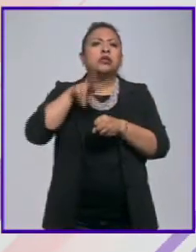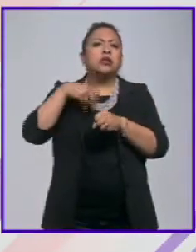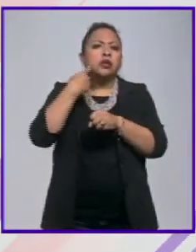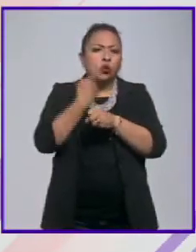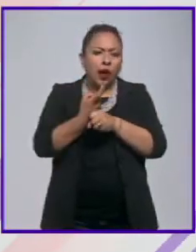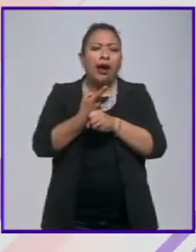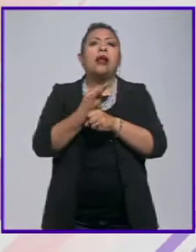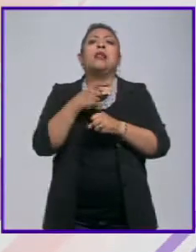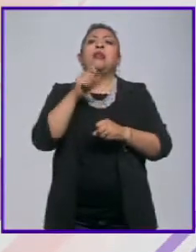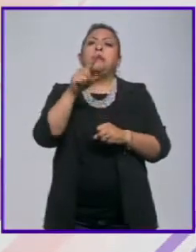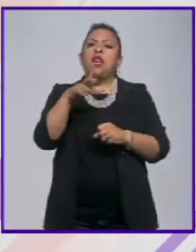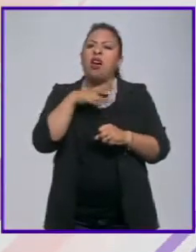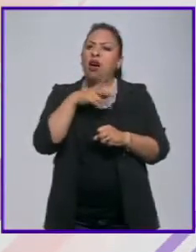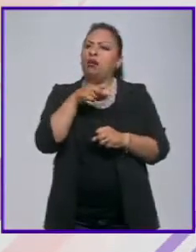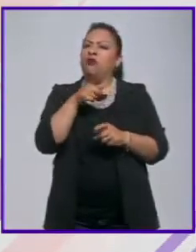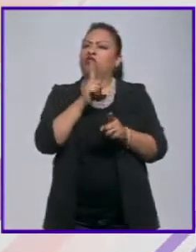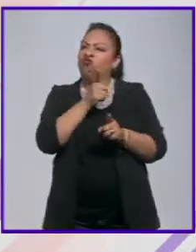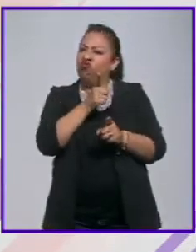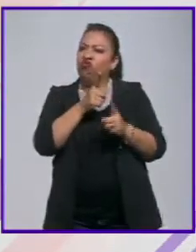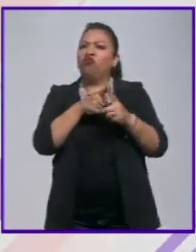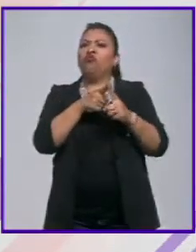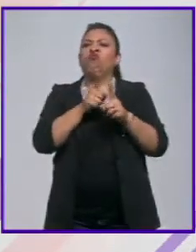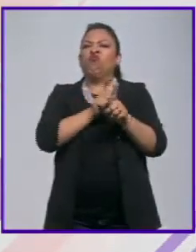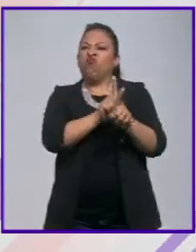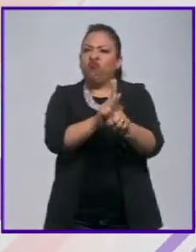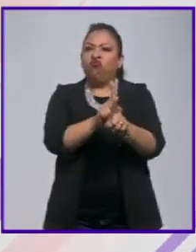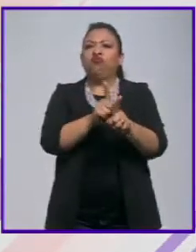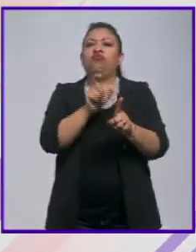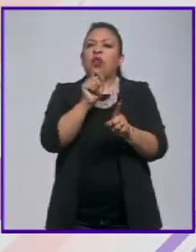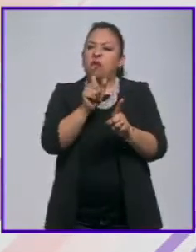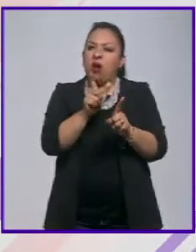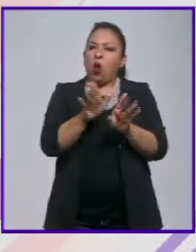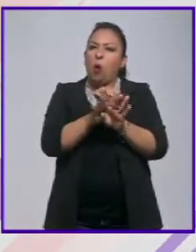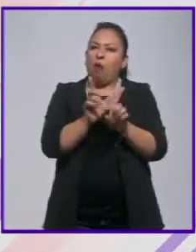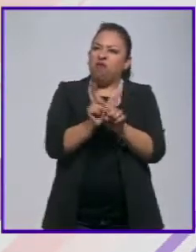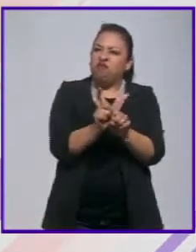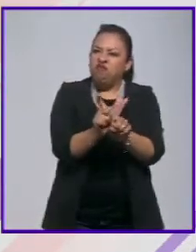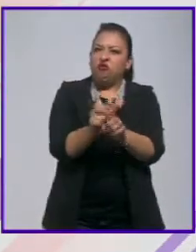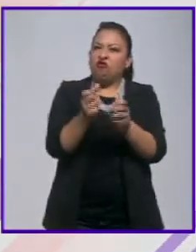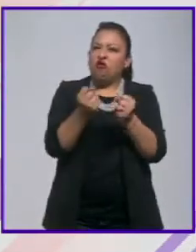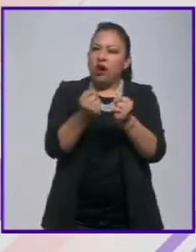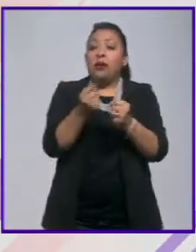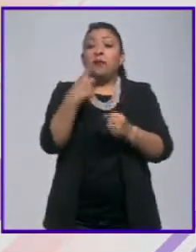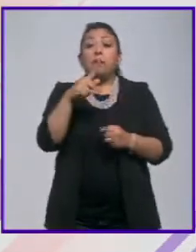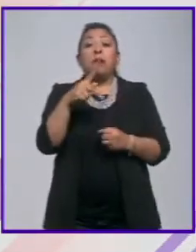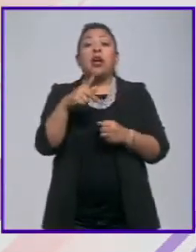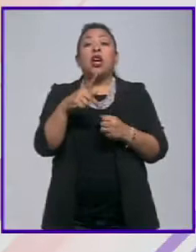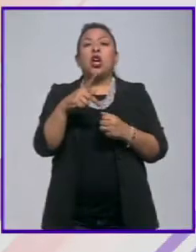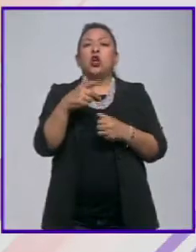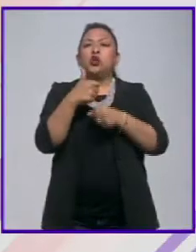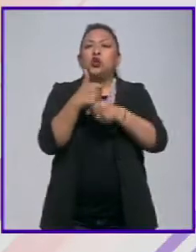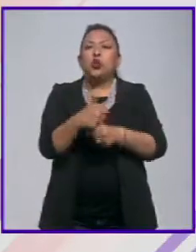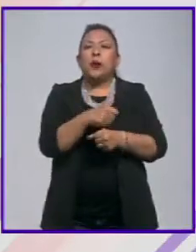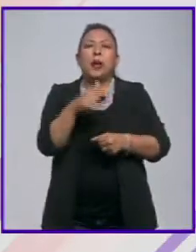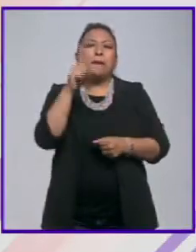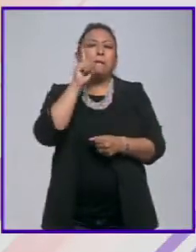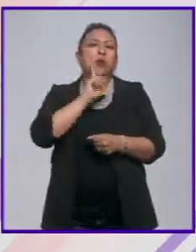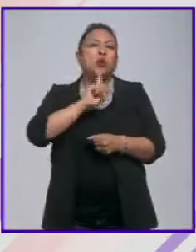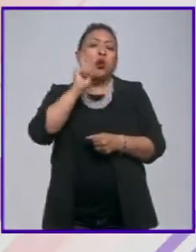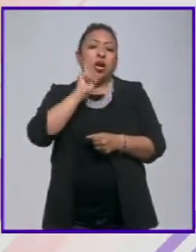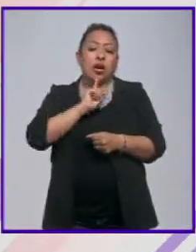también sufren amenaza y sufren persecución. Pero el daño, la afectación para las mujeres,